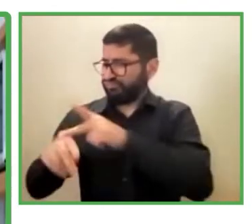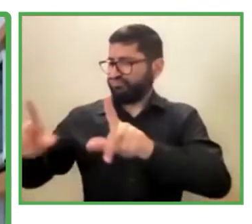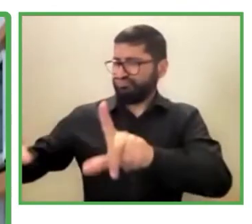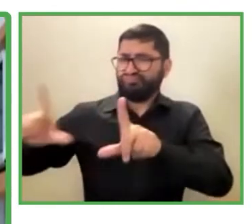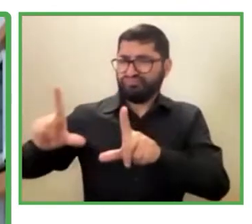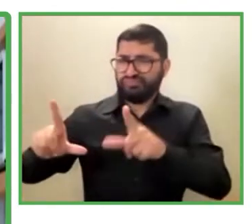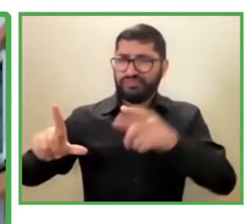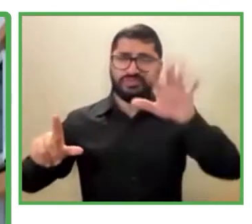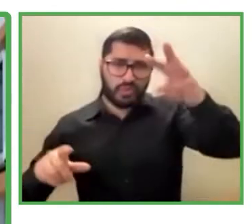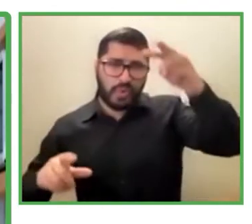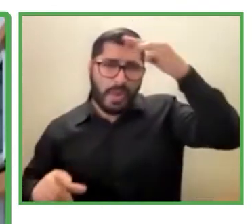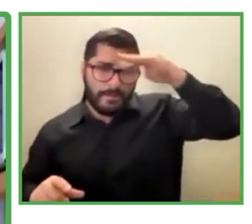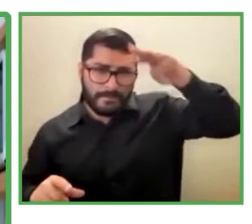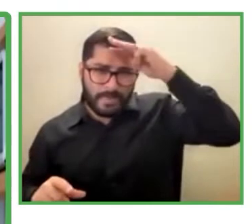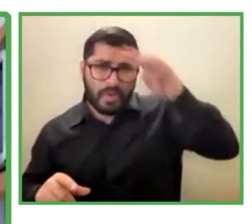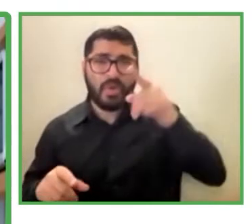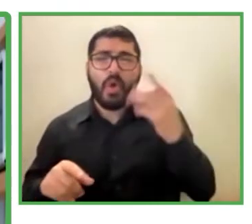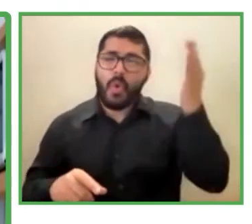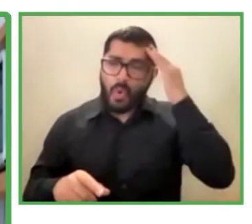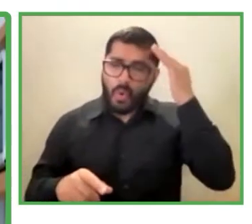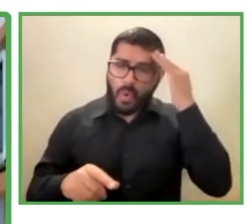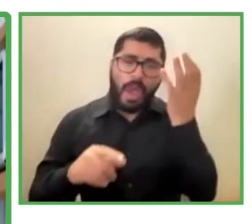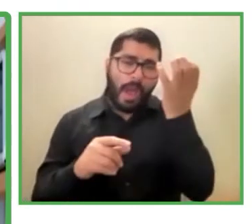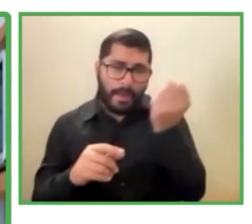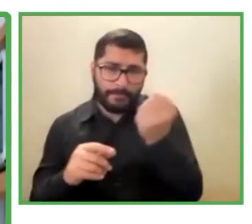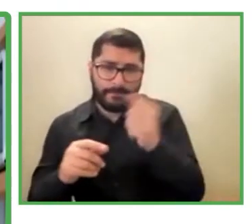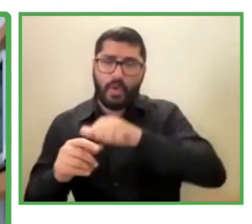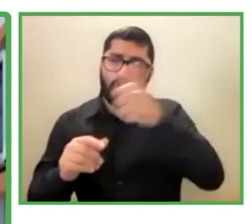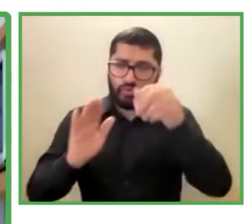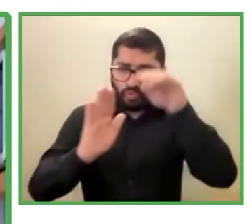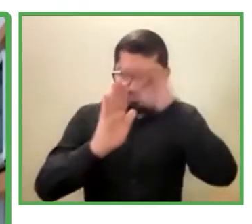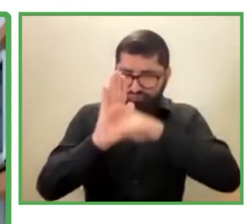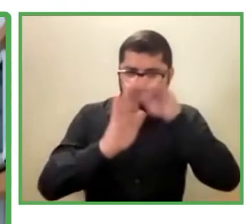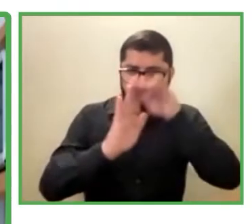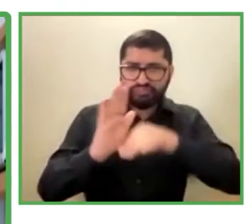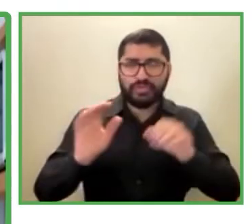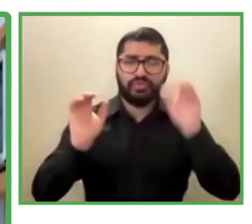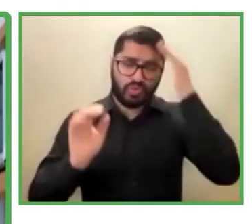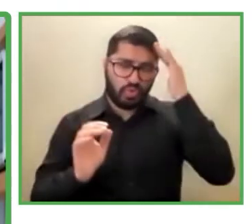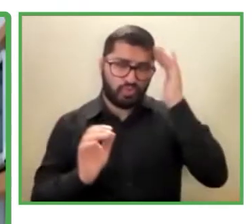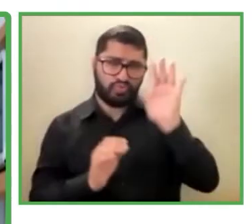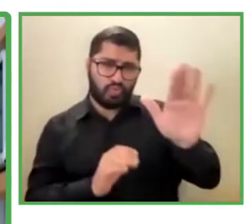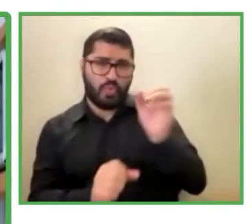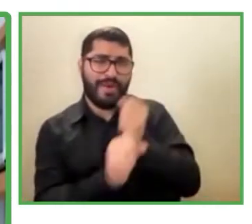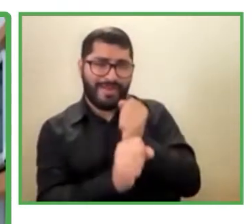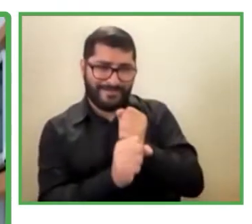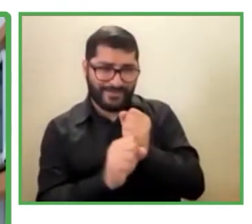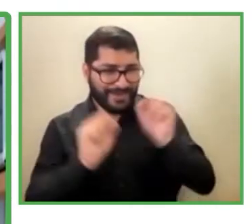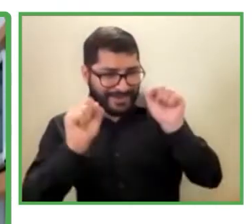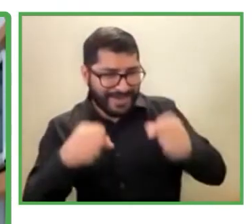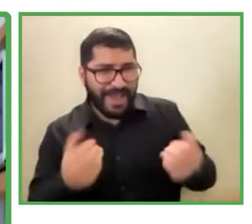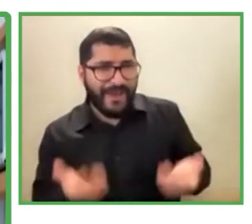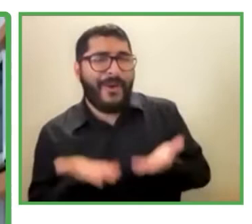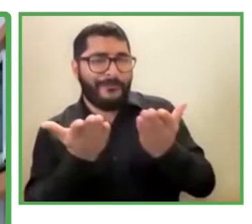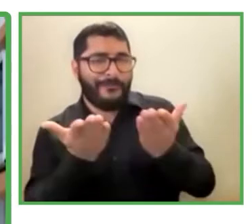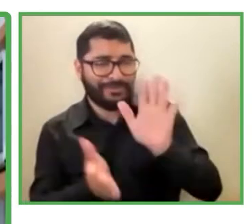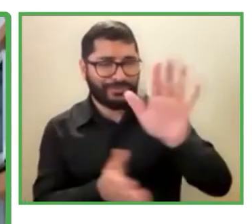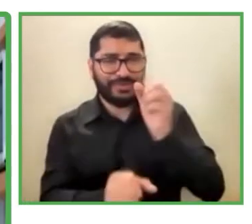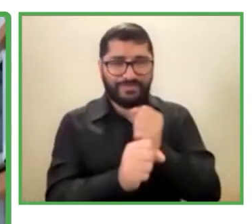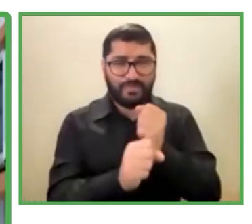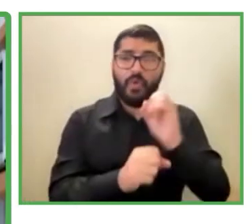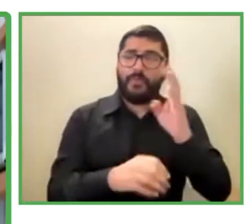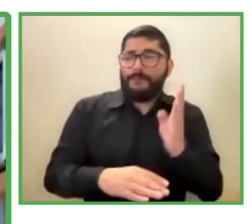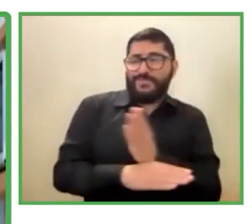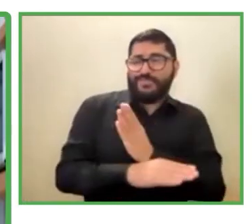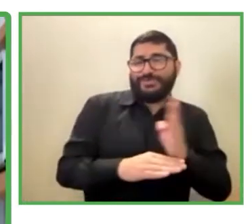establecer como una habilidad laboral y poderla ofrecer en el trabajo o en la empresa. Entonces, bueno,